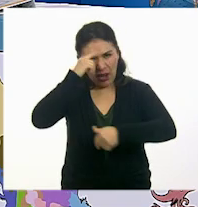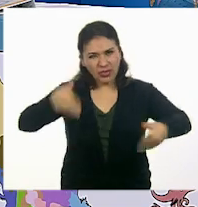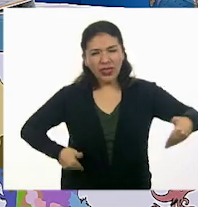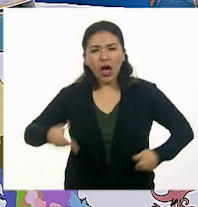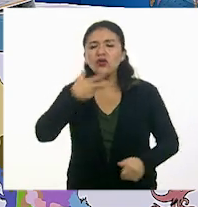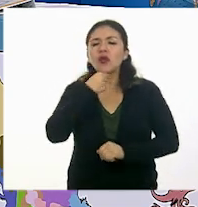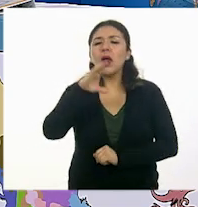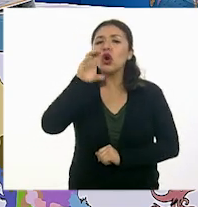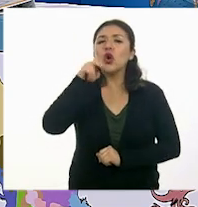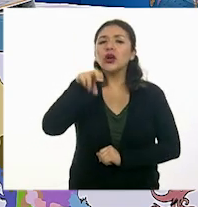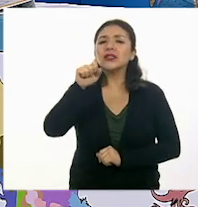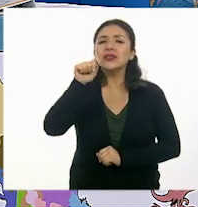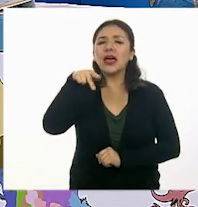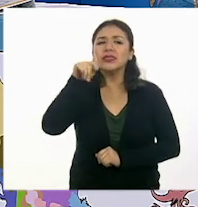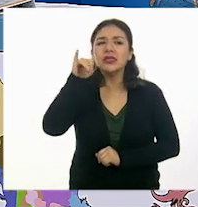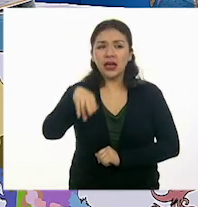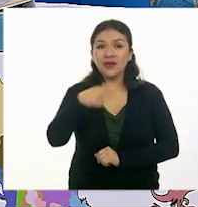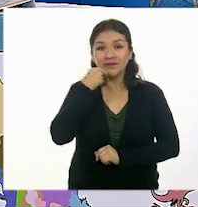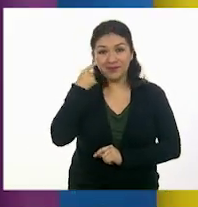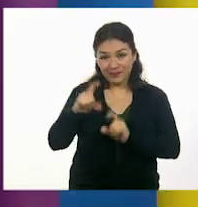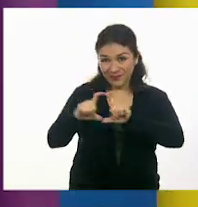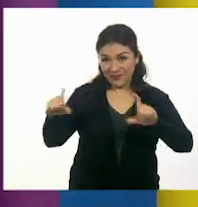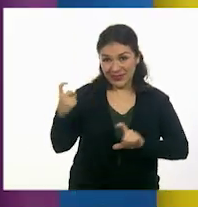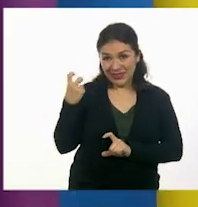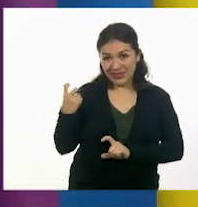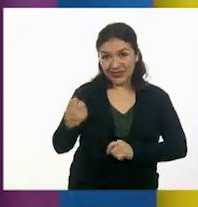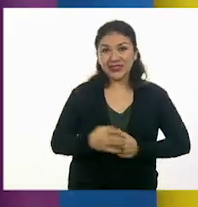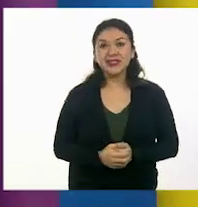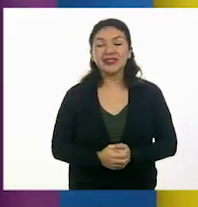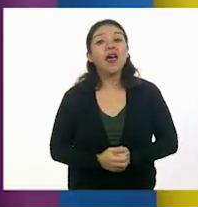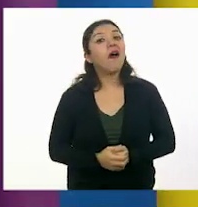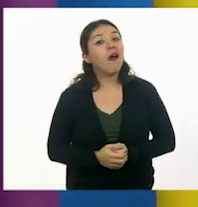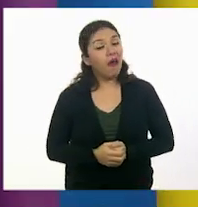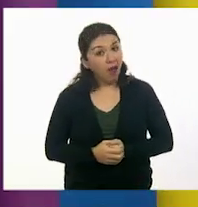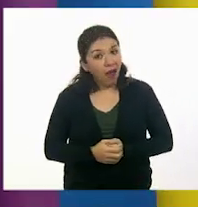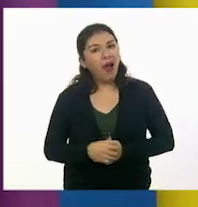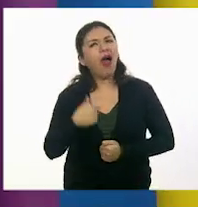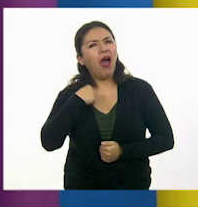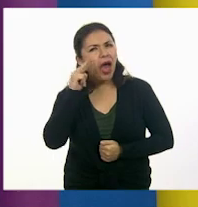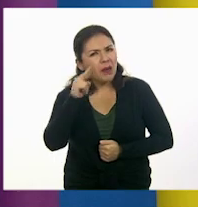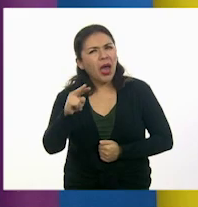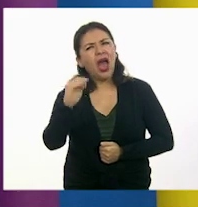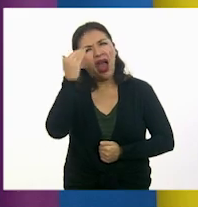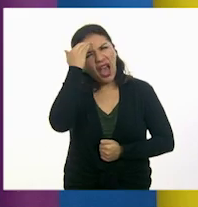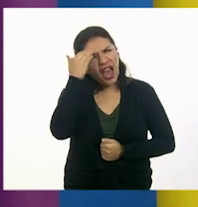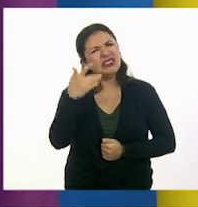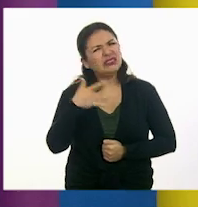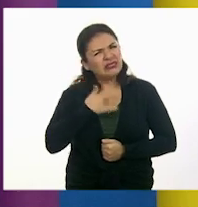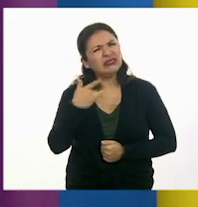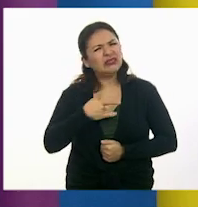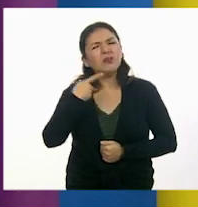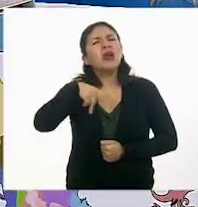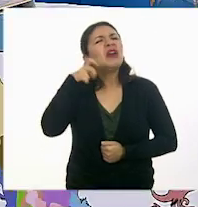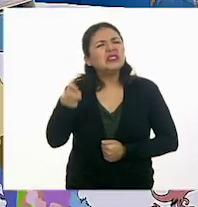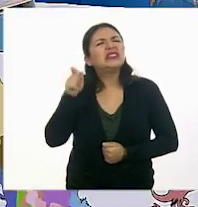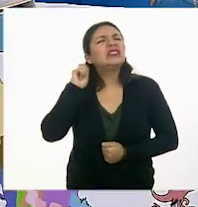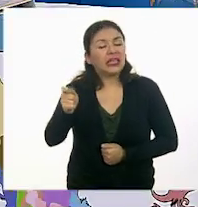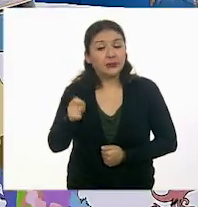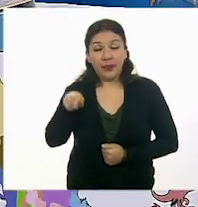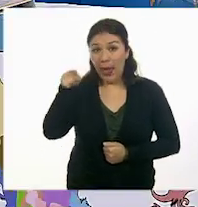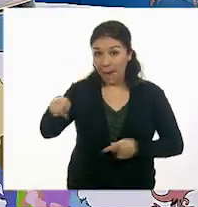Konstantin Stanislavski. Ah, me suena un poco. Pero, ¿qué fue realmente él? Bueno,